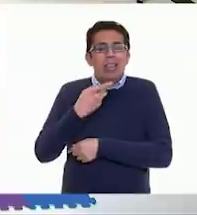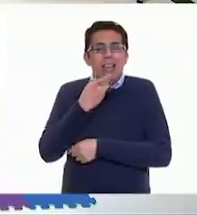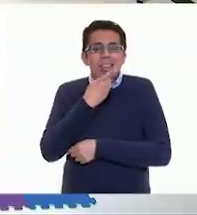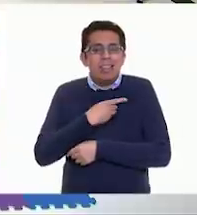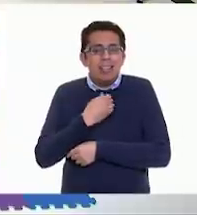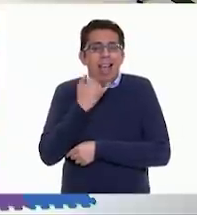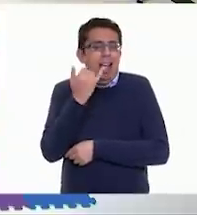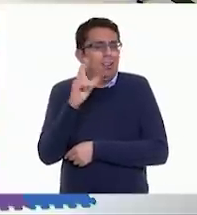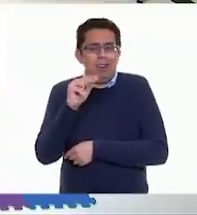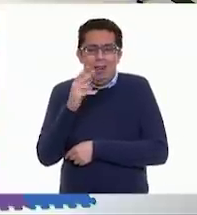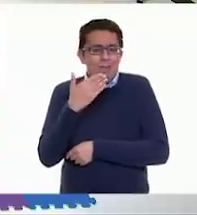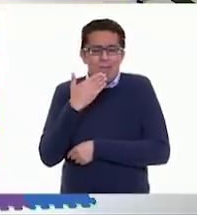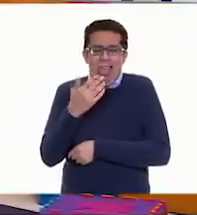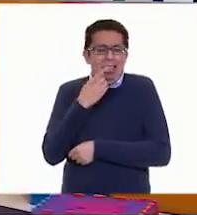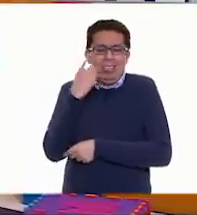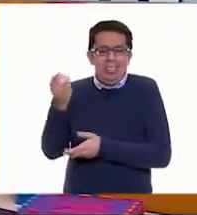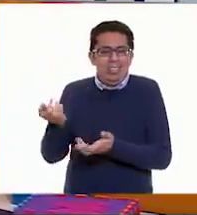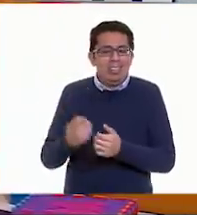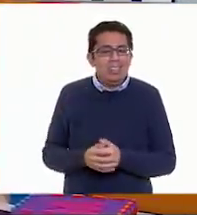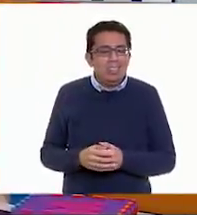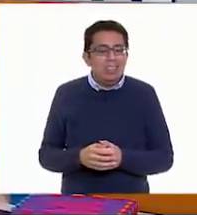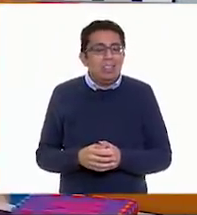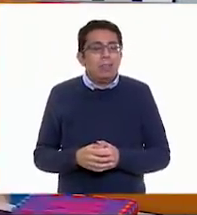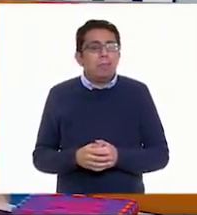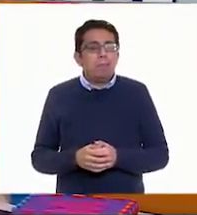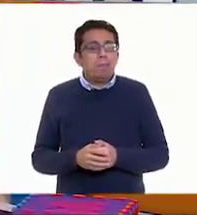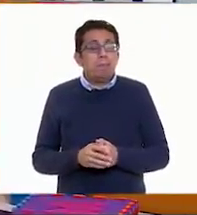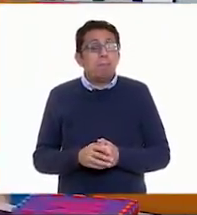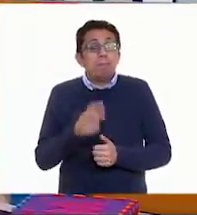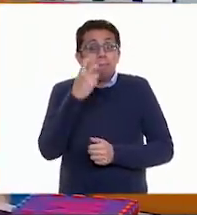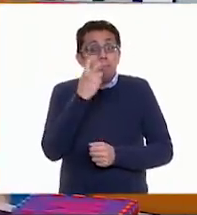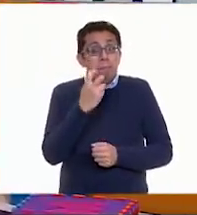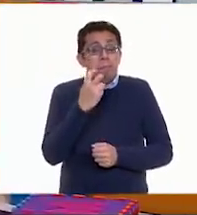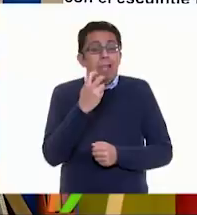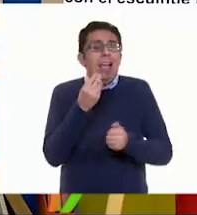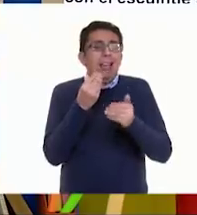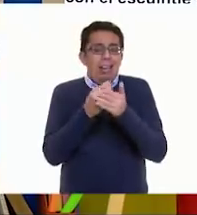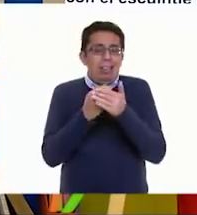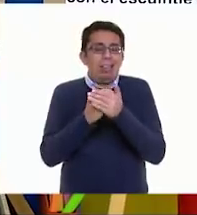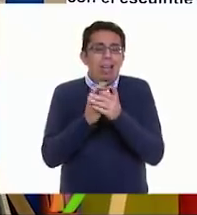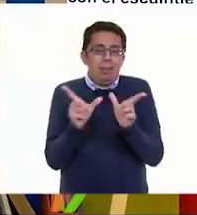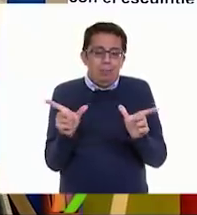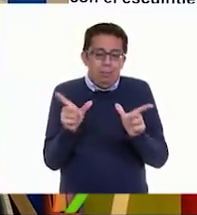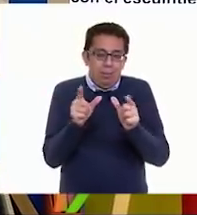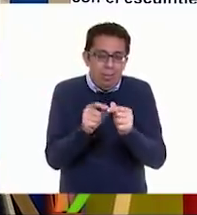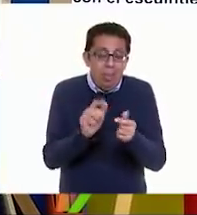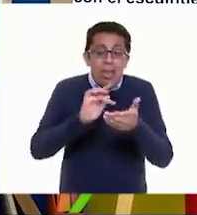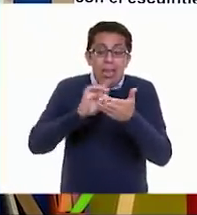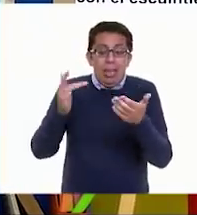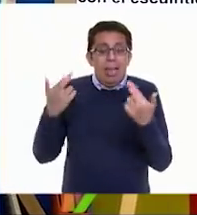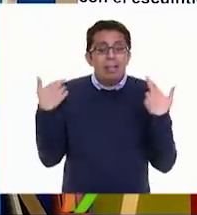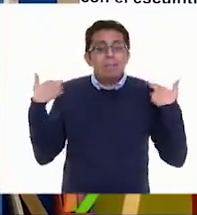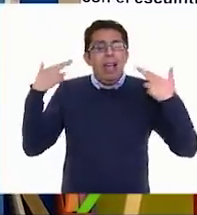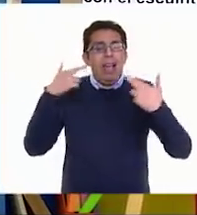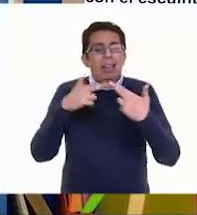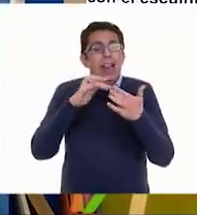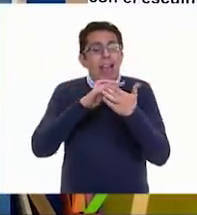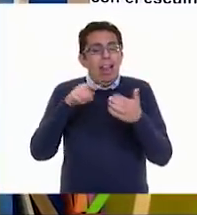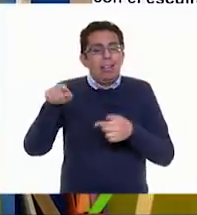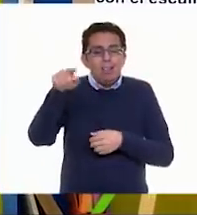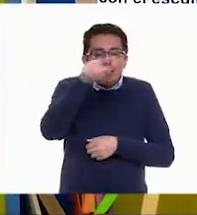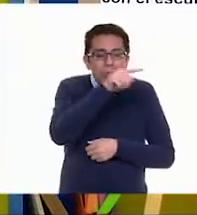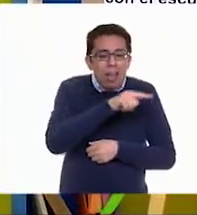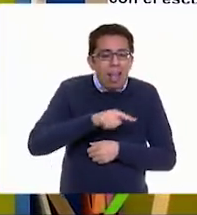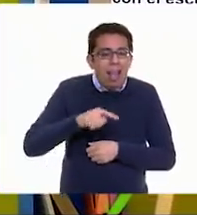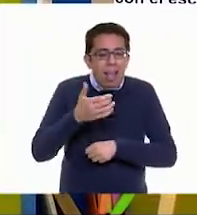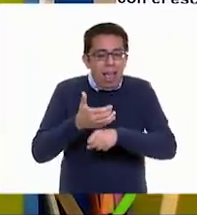claro que no, están bien dichas. Y con esto, hemos terminado nuestra clase. Muchísimas gracias, maestra Gaby. Y muchísimas gracias a ustedes